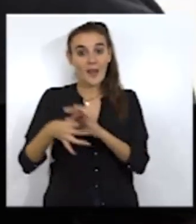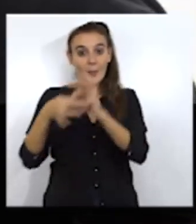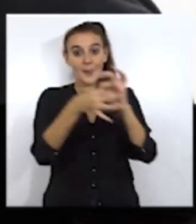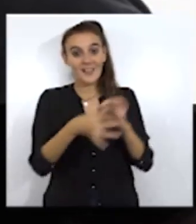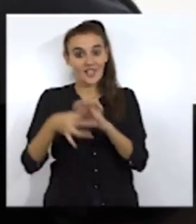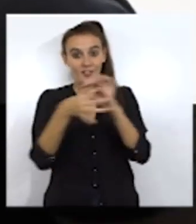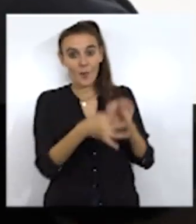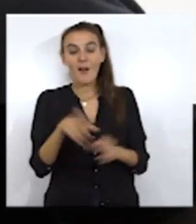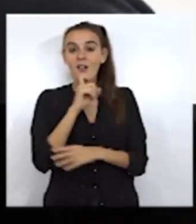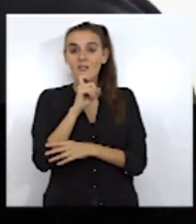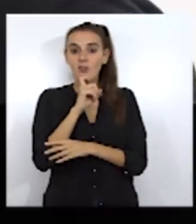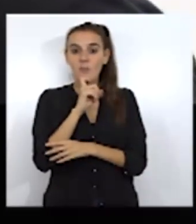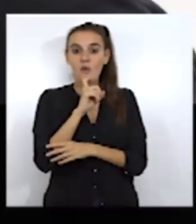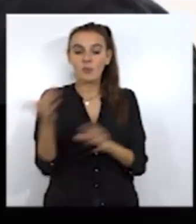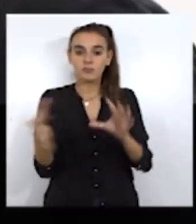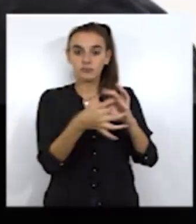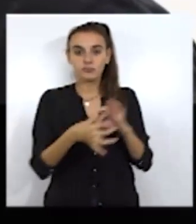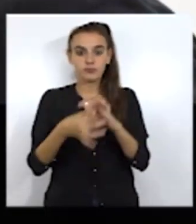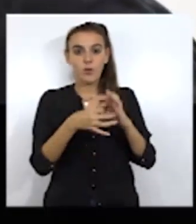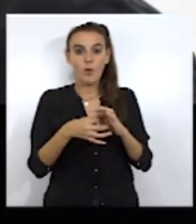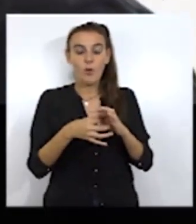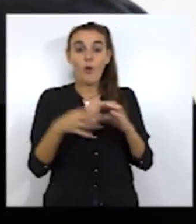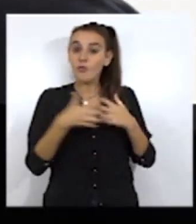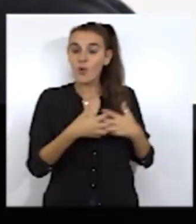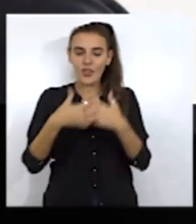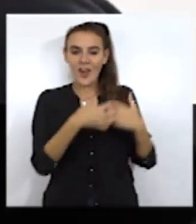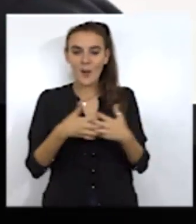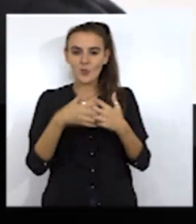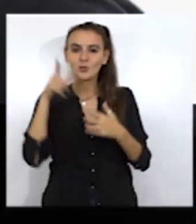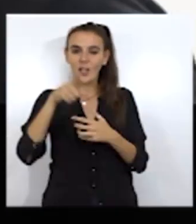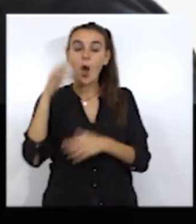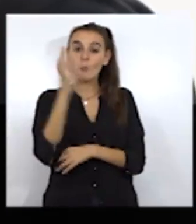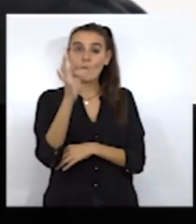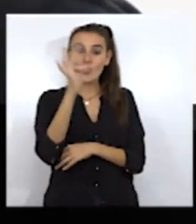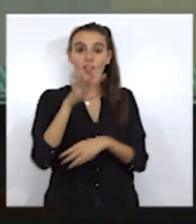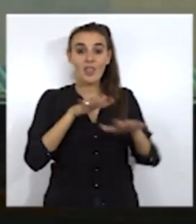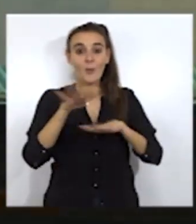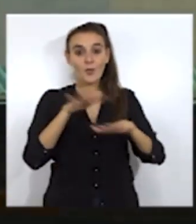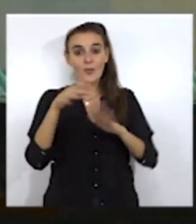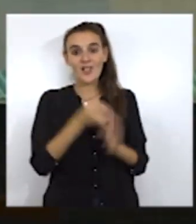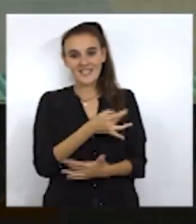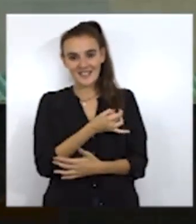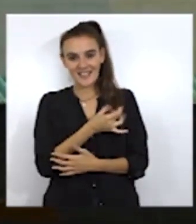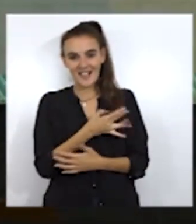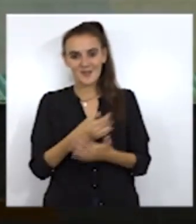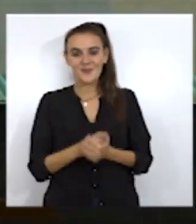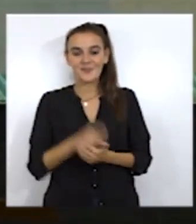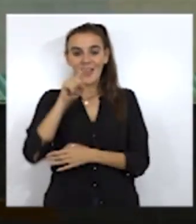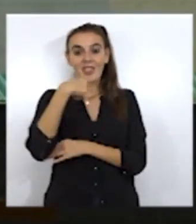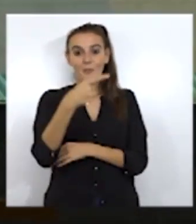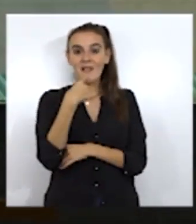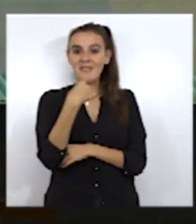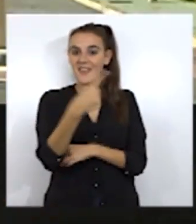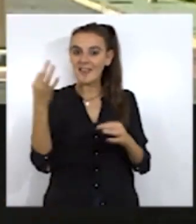funcionamos de manera complementaria en un intento de optimizar lo que es el movimiento sindical. También han destacado que a pesar